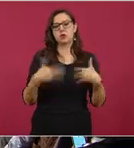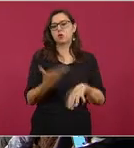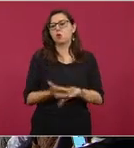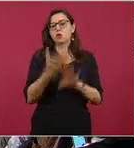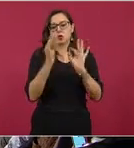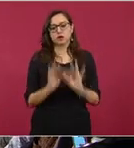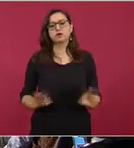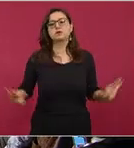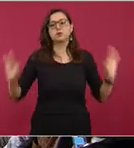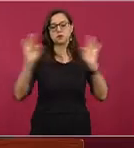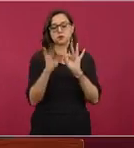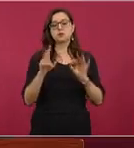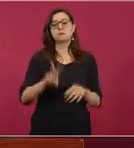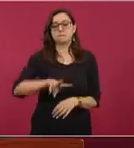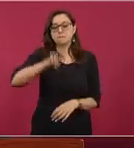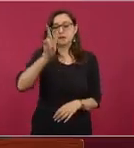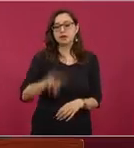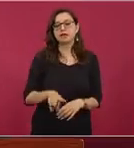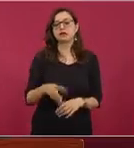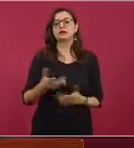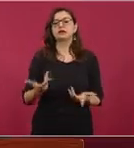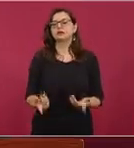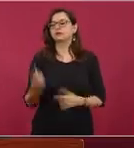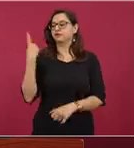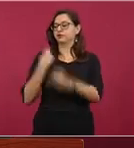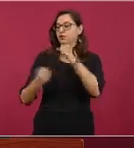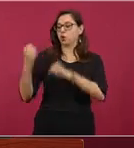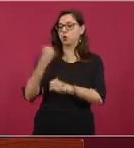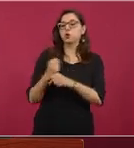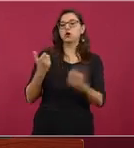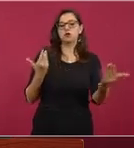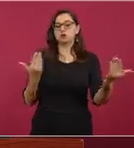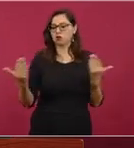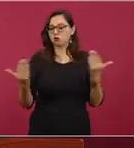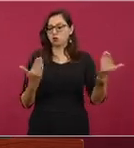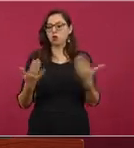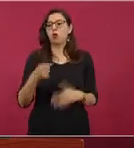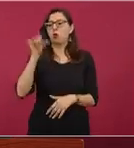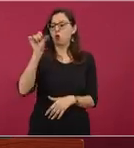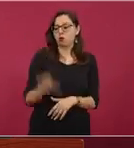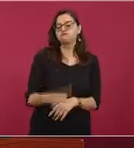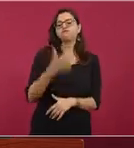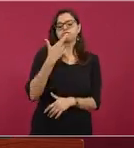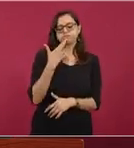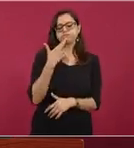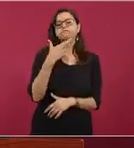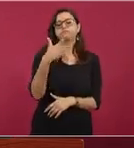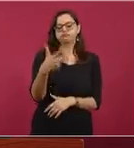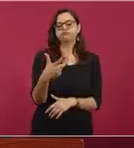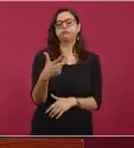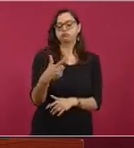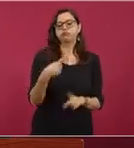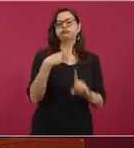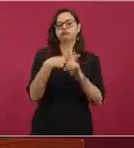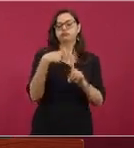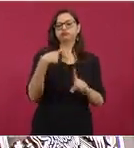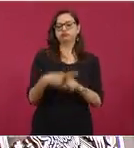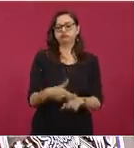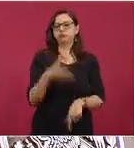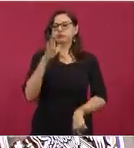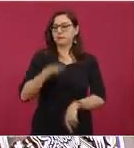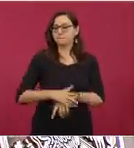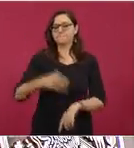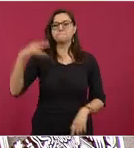en realidad, haciendo un comparativo al año pasado, el resultado es mejor, es positivo. Actuamos con